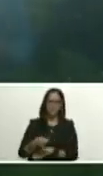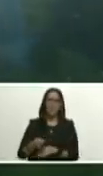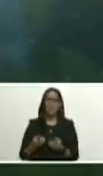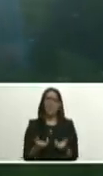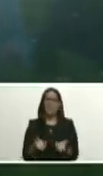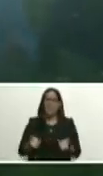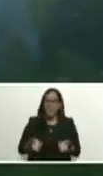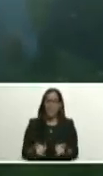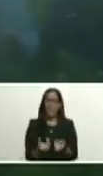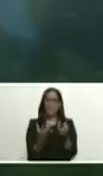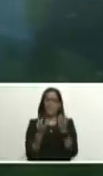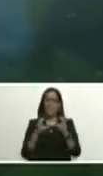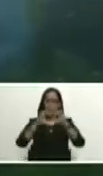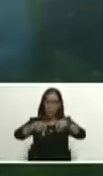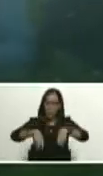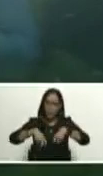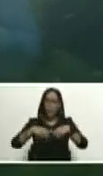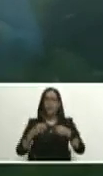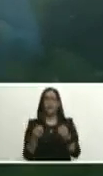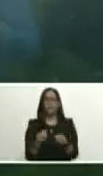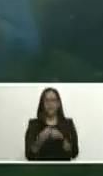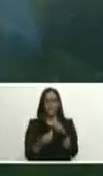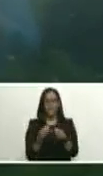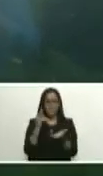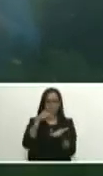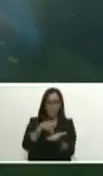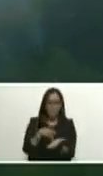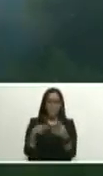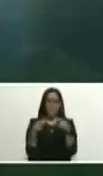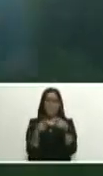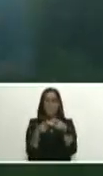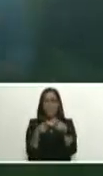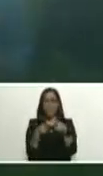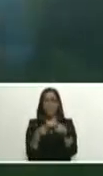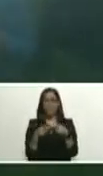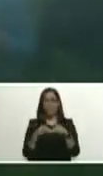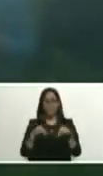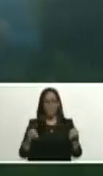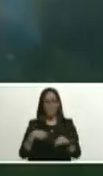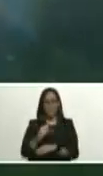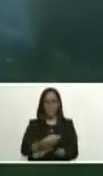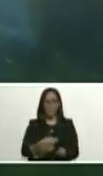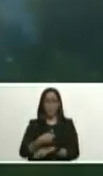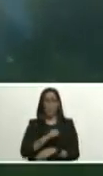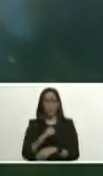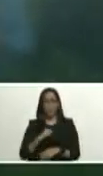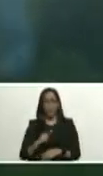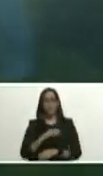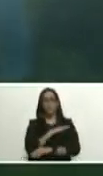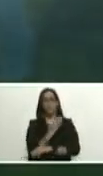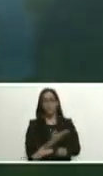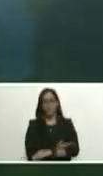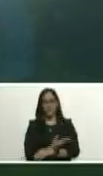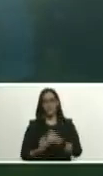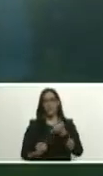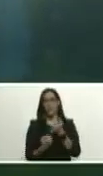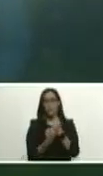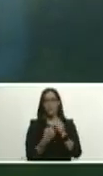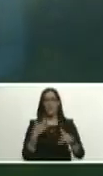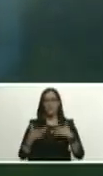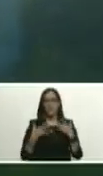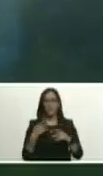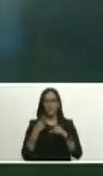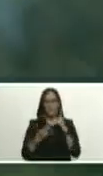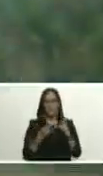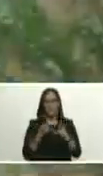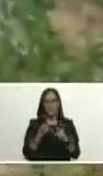equipo que llega a estas tierras desde bueno esa inversión privada lo cual fortalece e impulsa la actividad económica